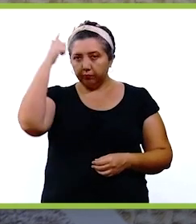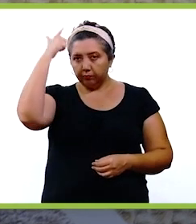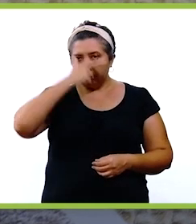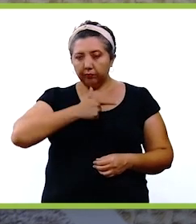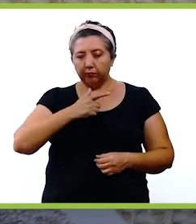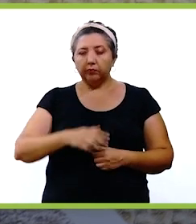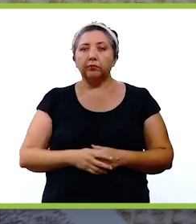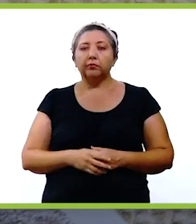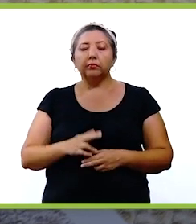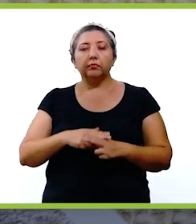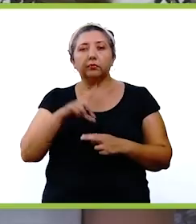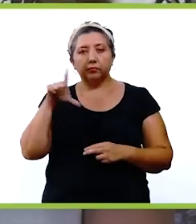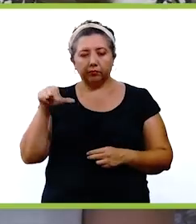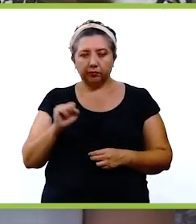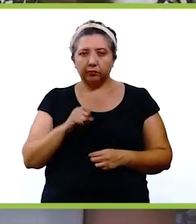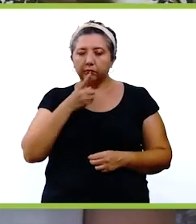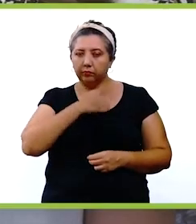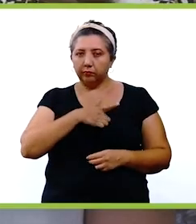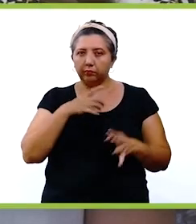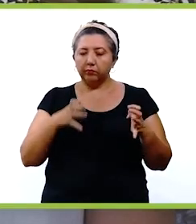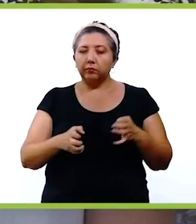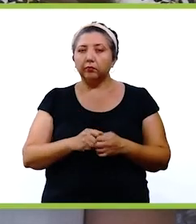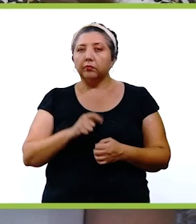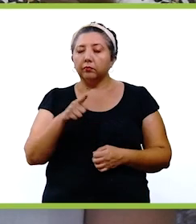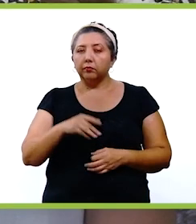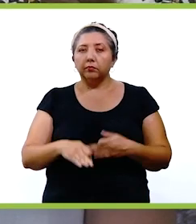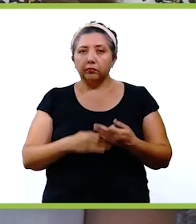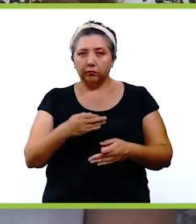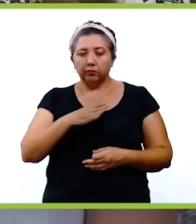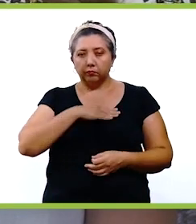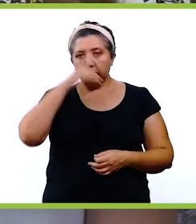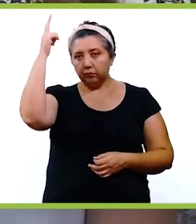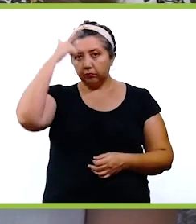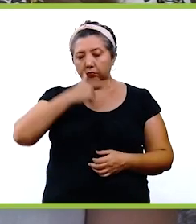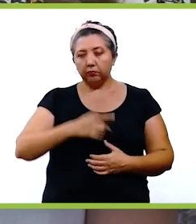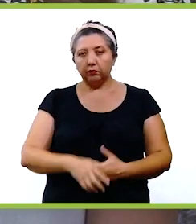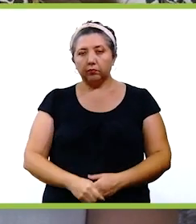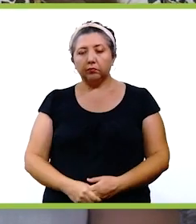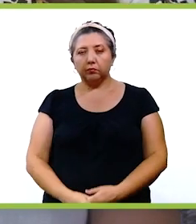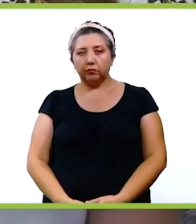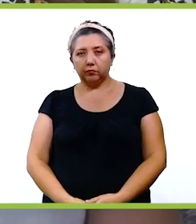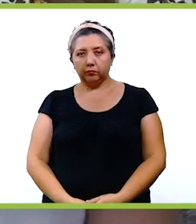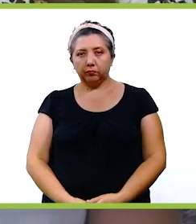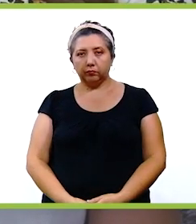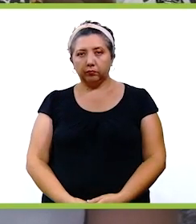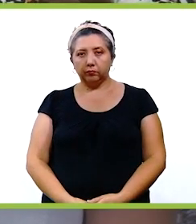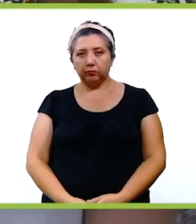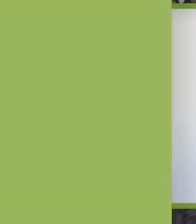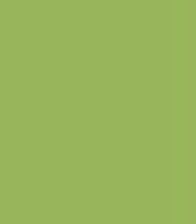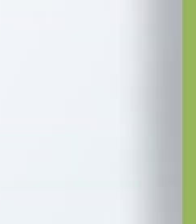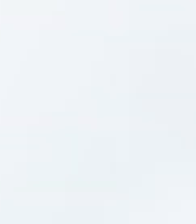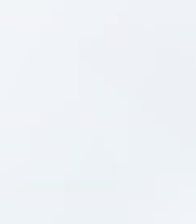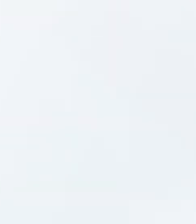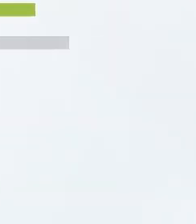Muy buenas noches. Hasta luego, Liden. Un gusto poder estar contigo y con todo tu auditorio. Muy buenas noches. Muy buenas noches.